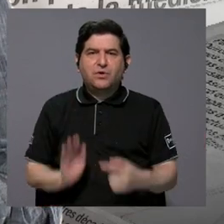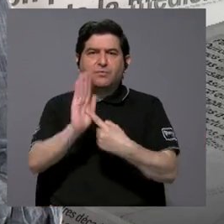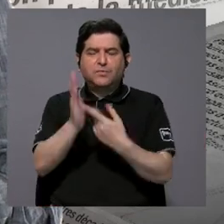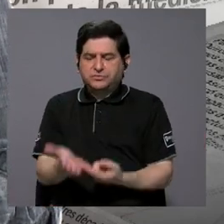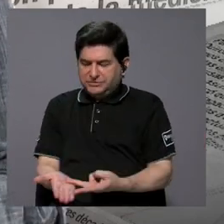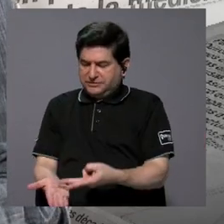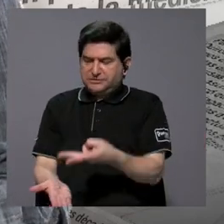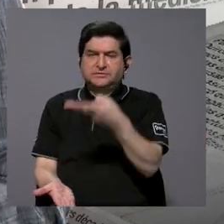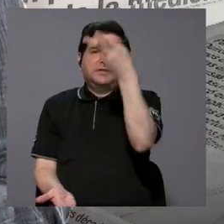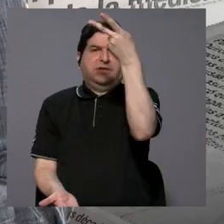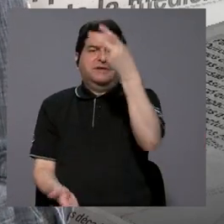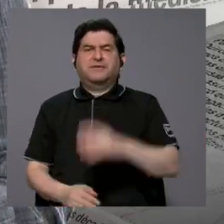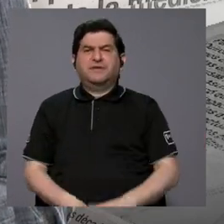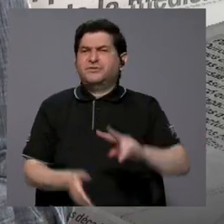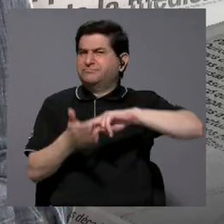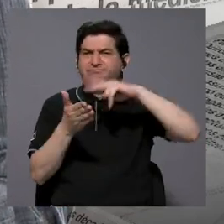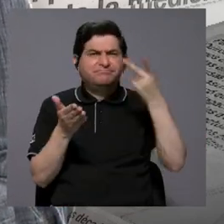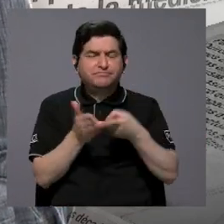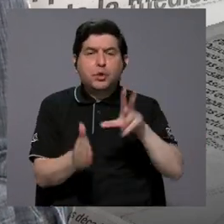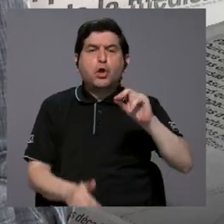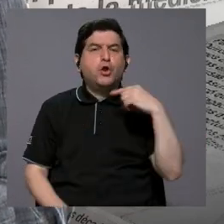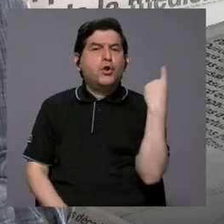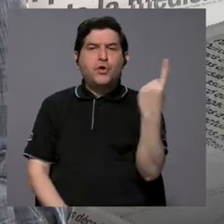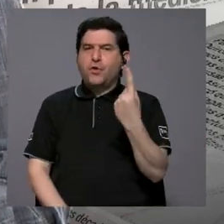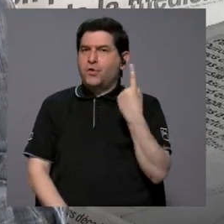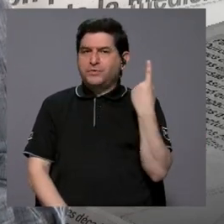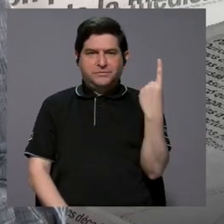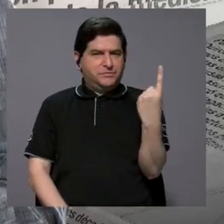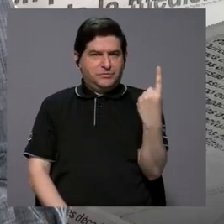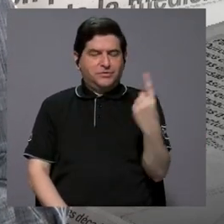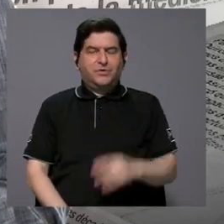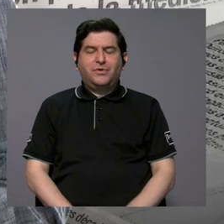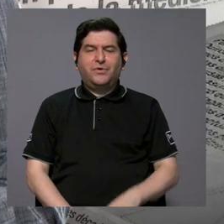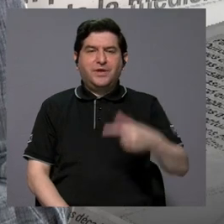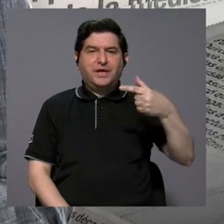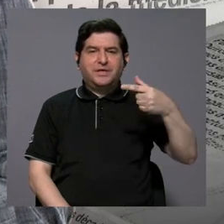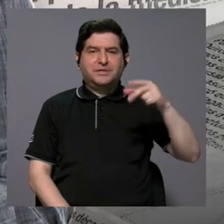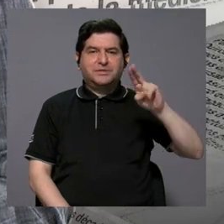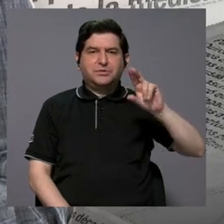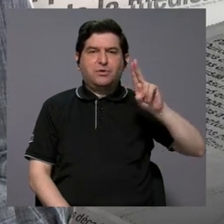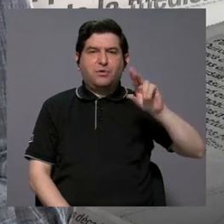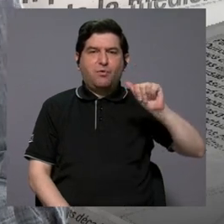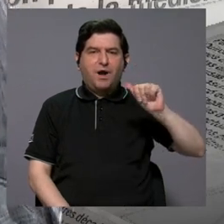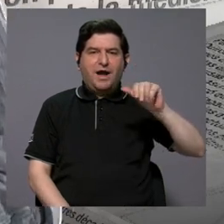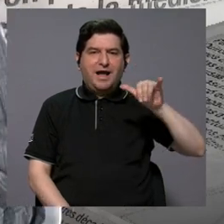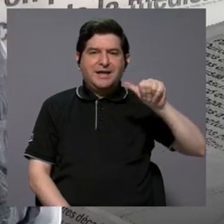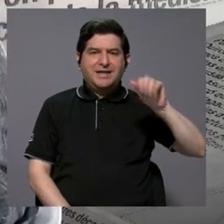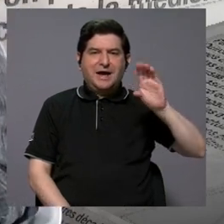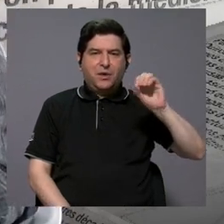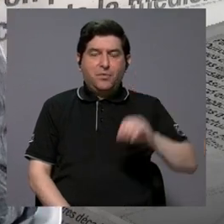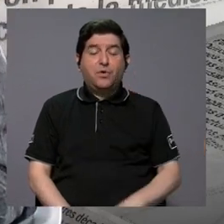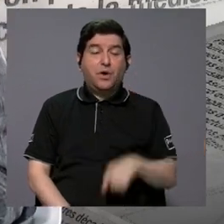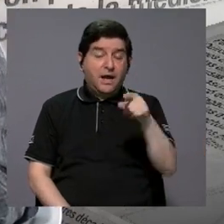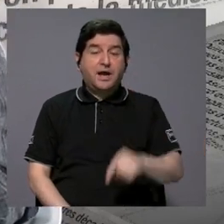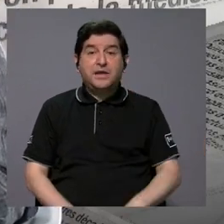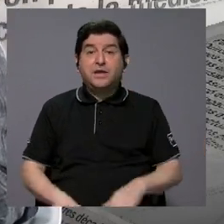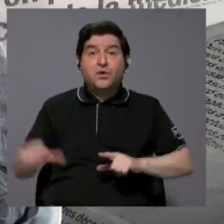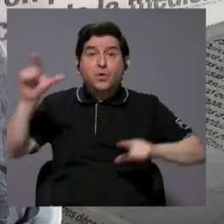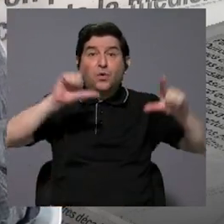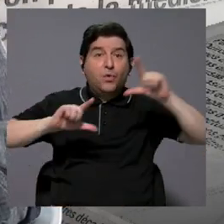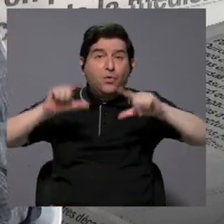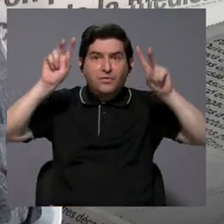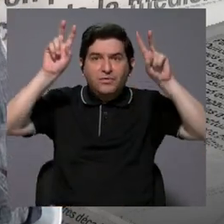en el sentido de que no solo es Guayau. Tenemos el gran laboratorio de investigación